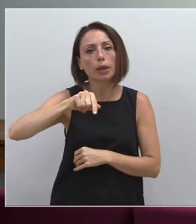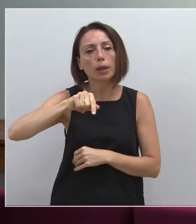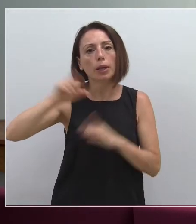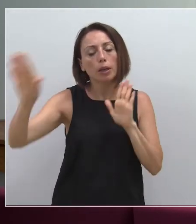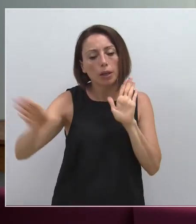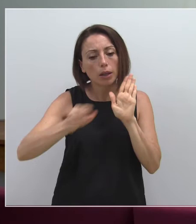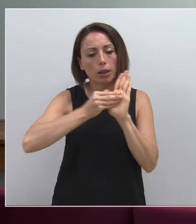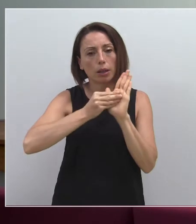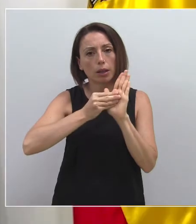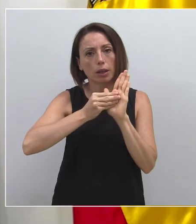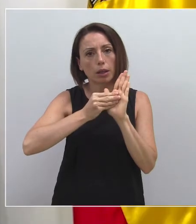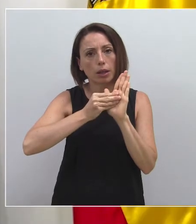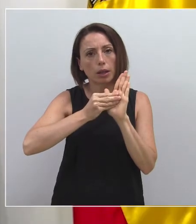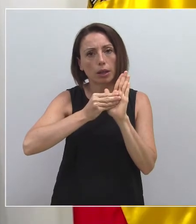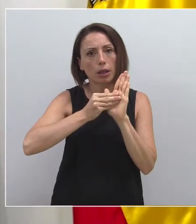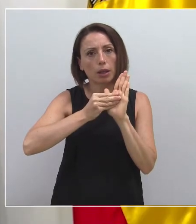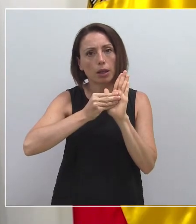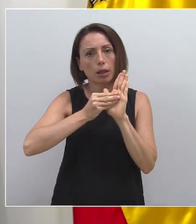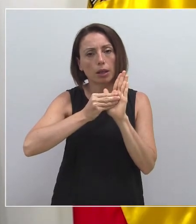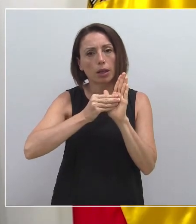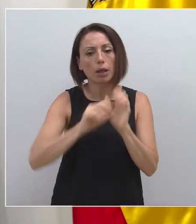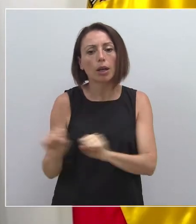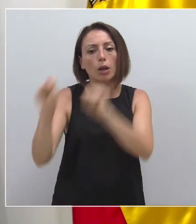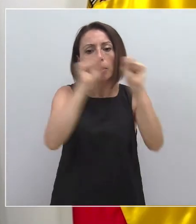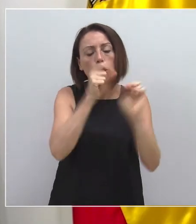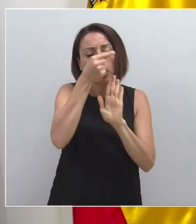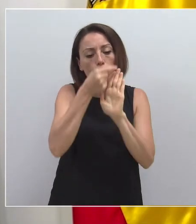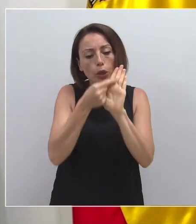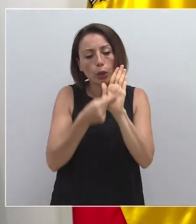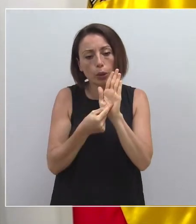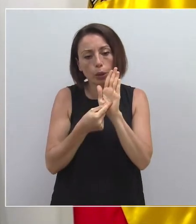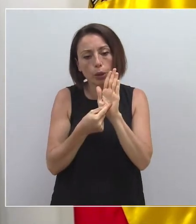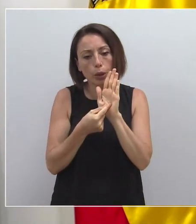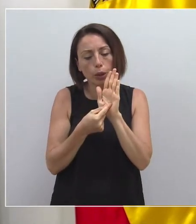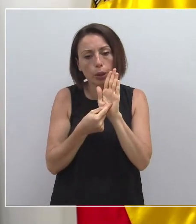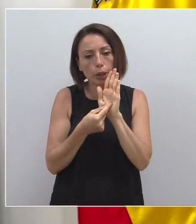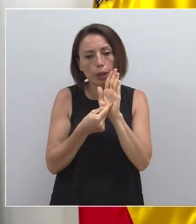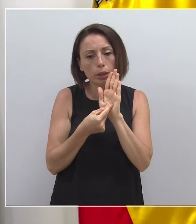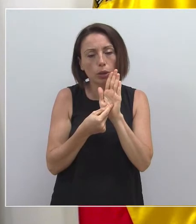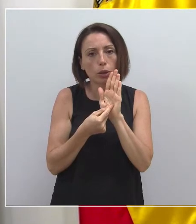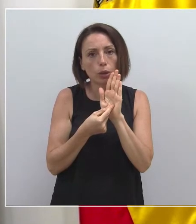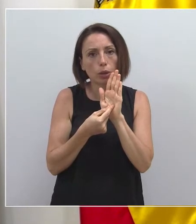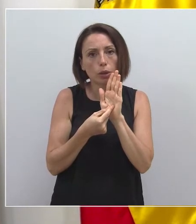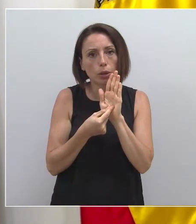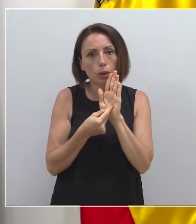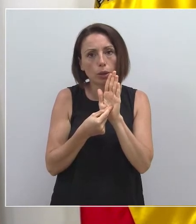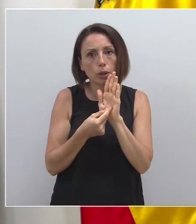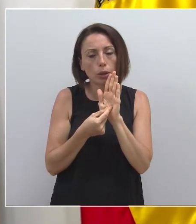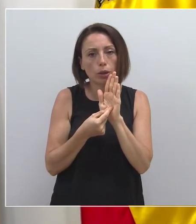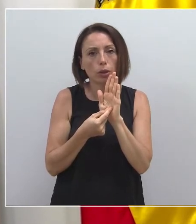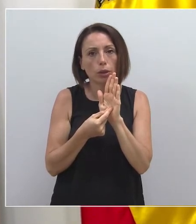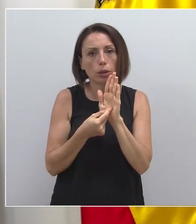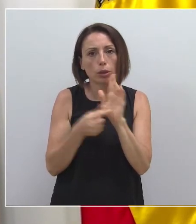orientada a la protección de los datos que se van a obtener a través de la